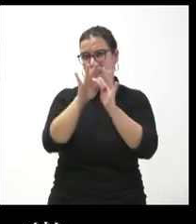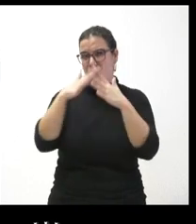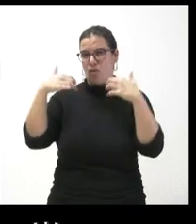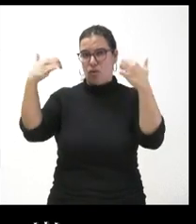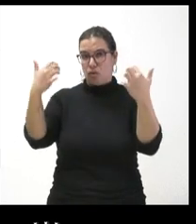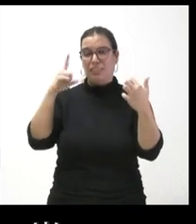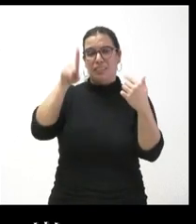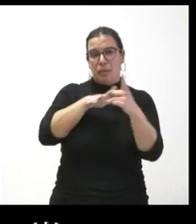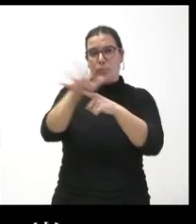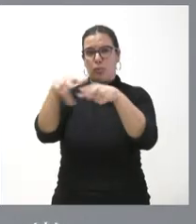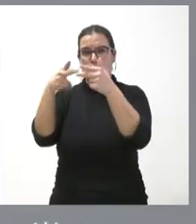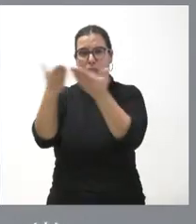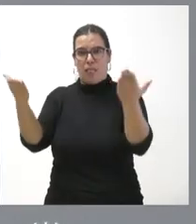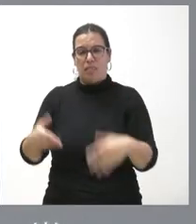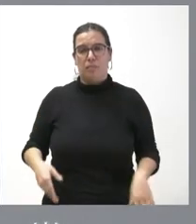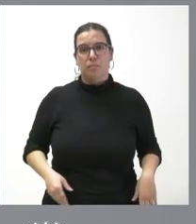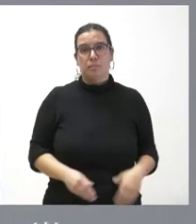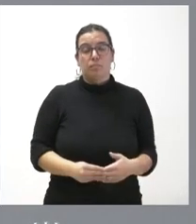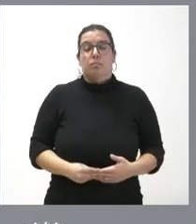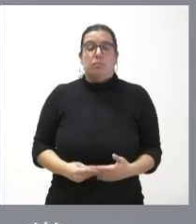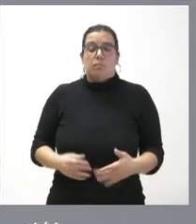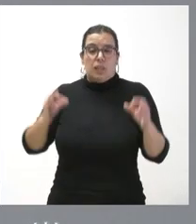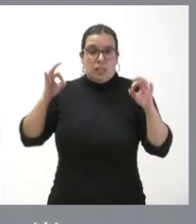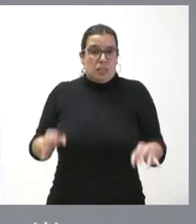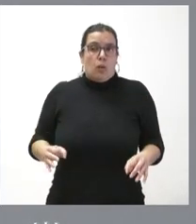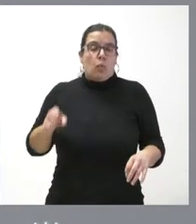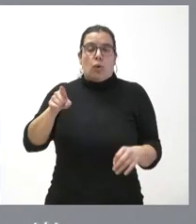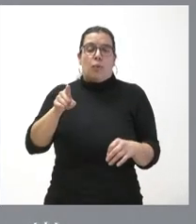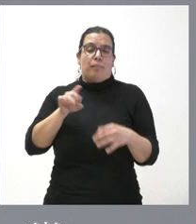a los ciudadanos pues seguramente tiene mucho que ver